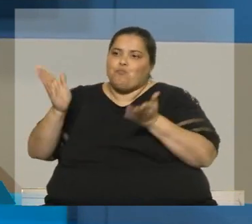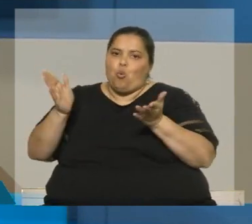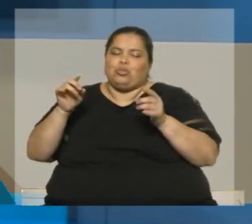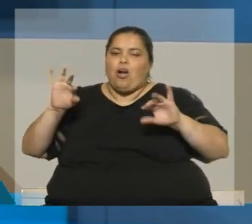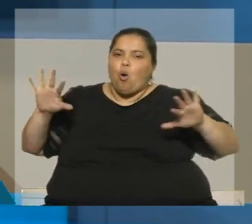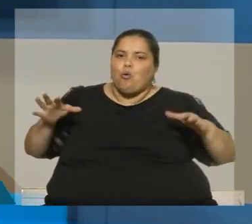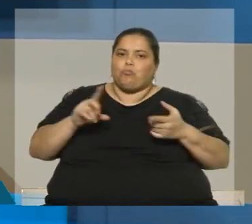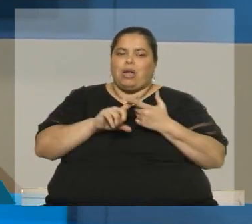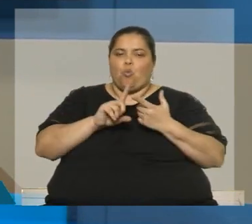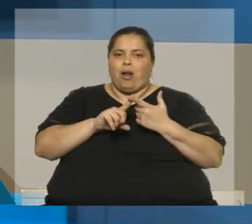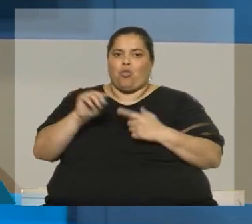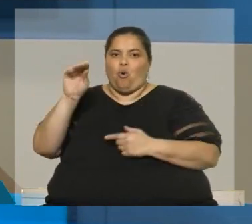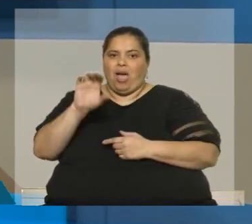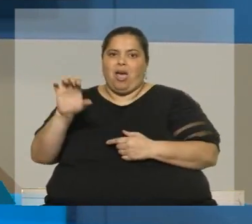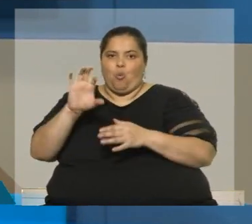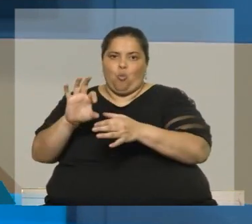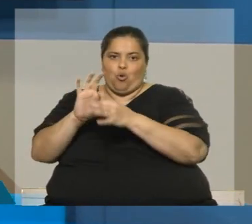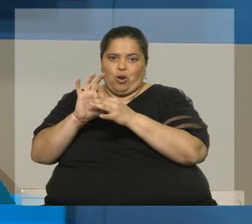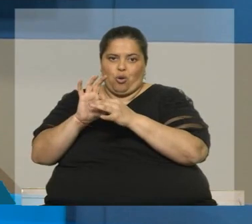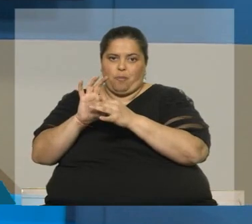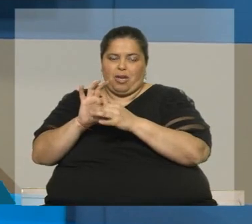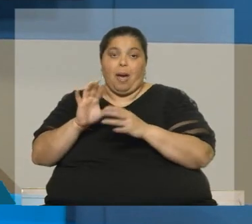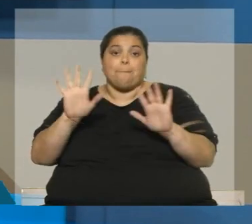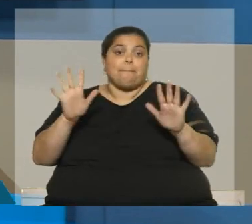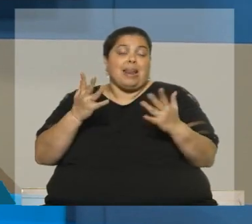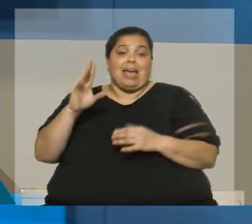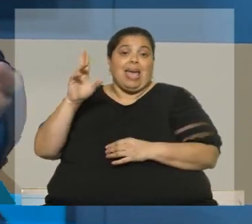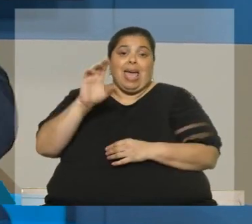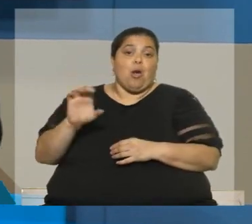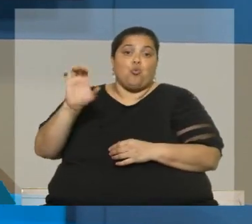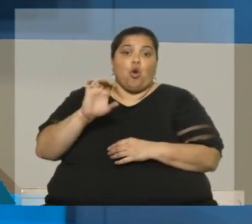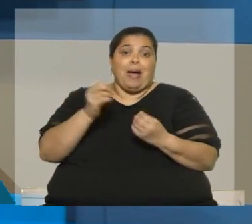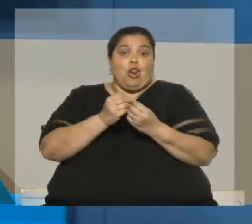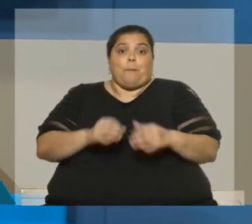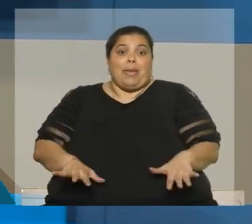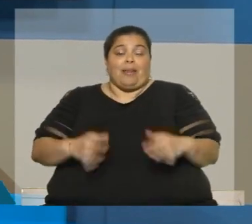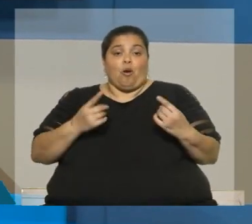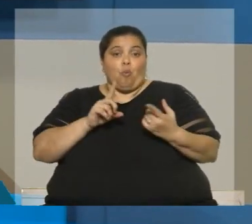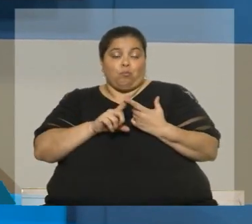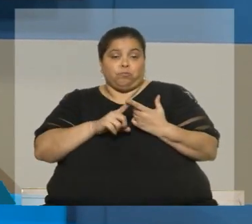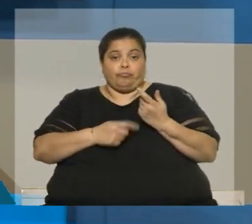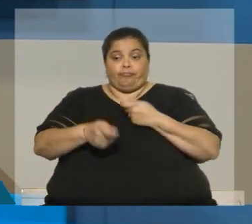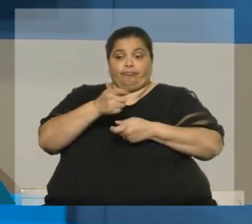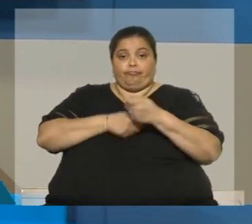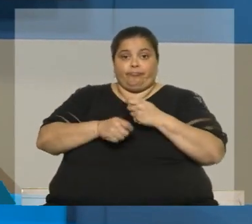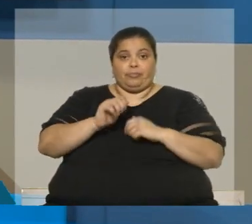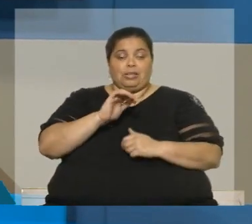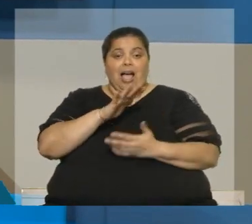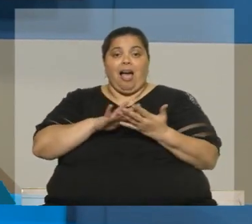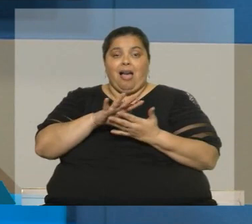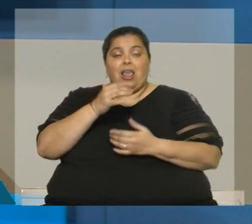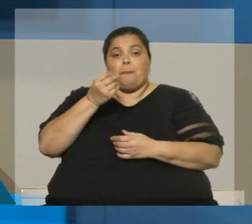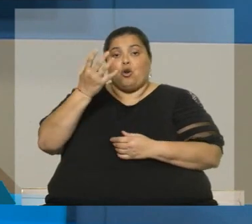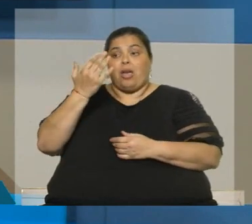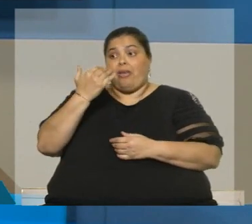y de esta forma no perder pie, o que los europeos no perdamos pie en cuanto a las inversiones y el comercio en esta área, porque otros